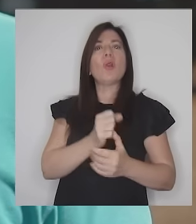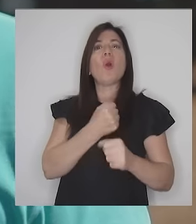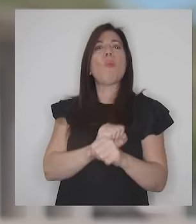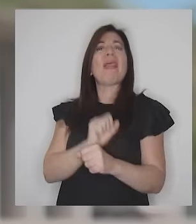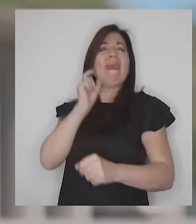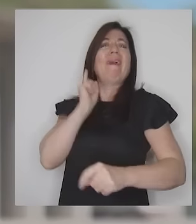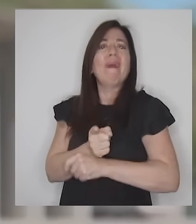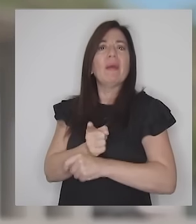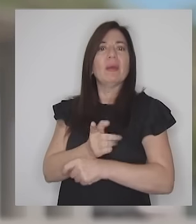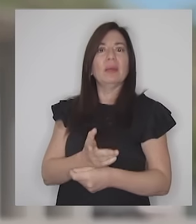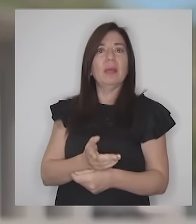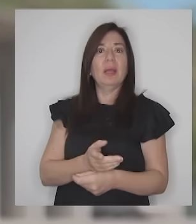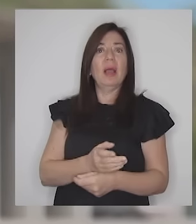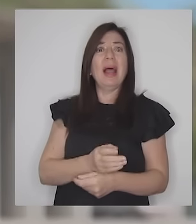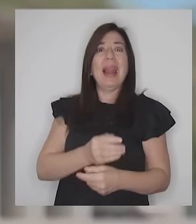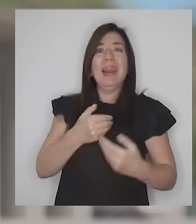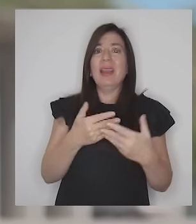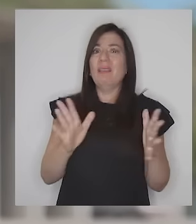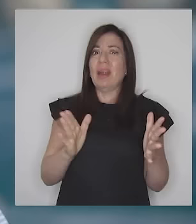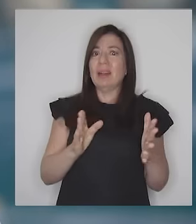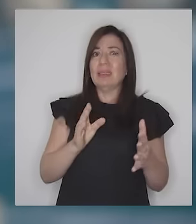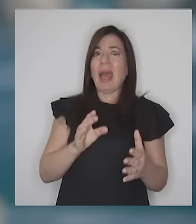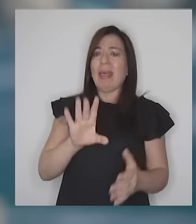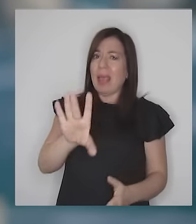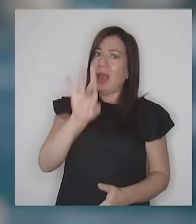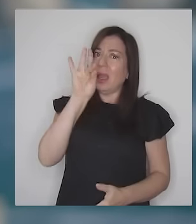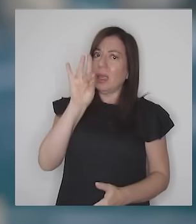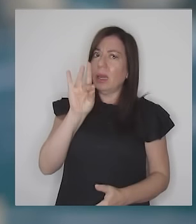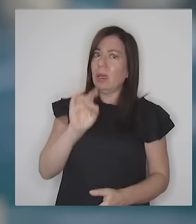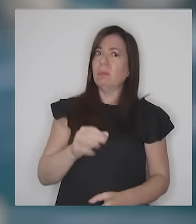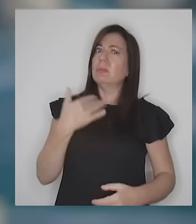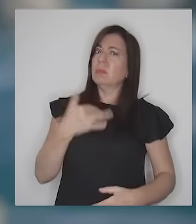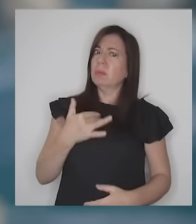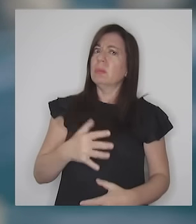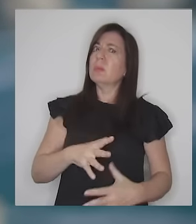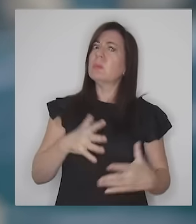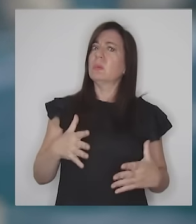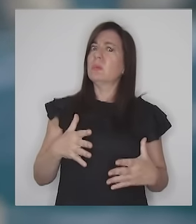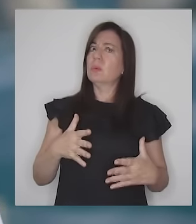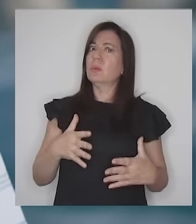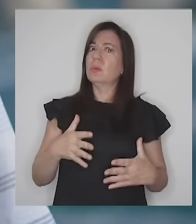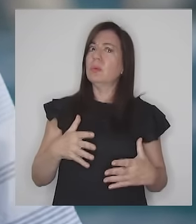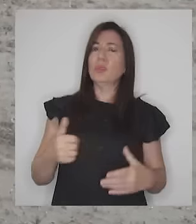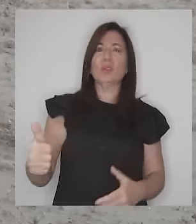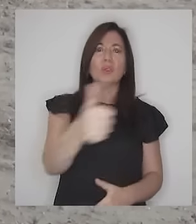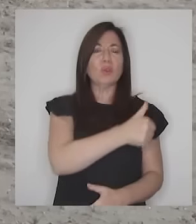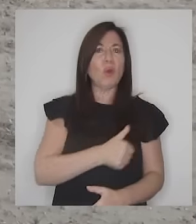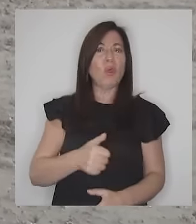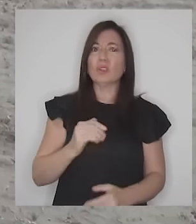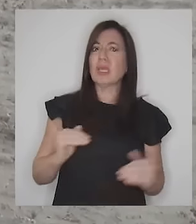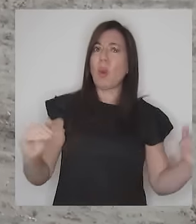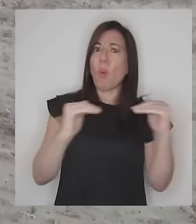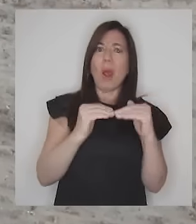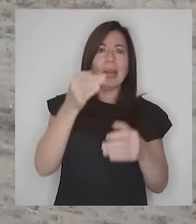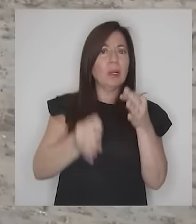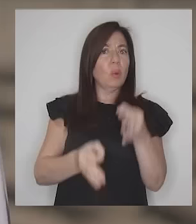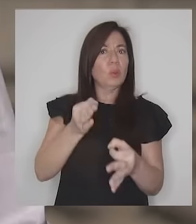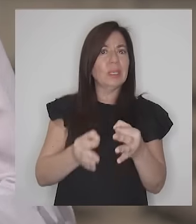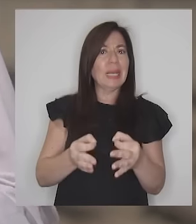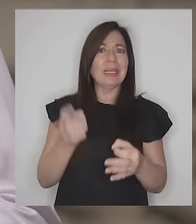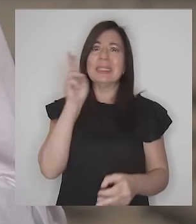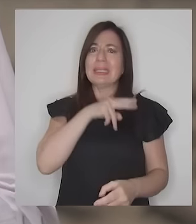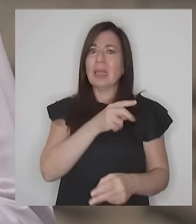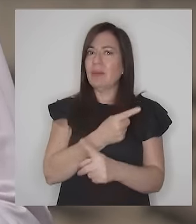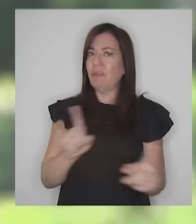imponer la libertad de elegir es sagrada que todos los ciudadanos sean iguales ante la justicia sin diferencias